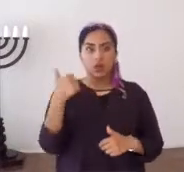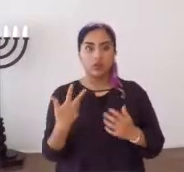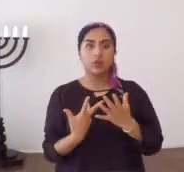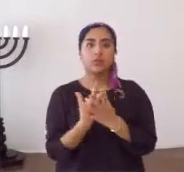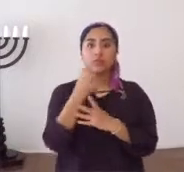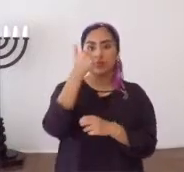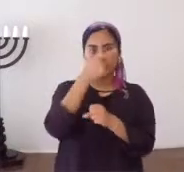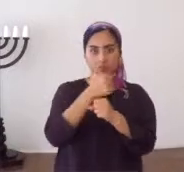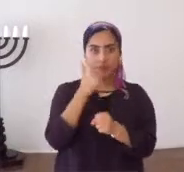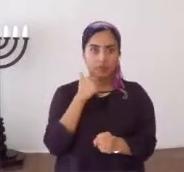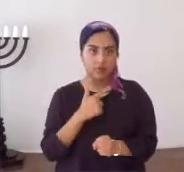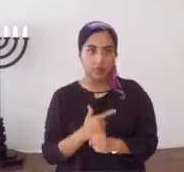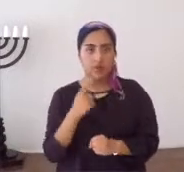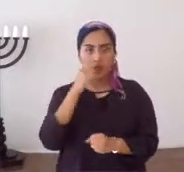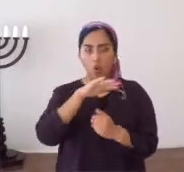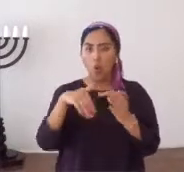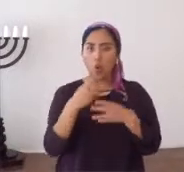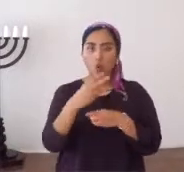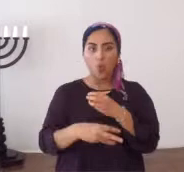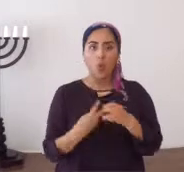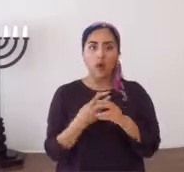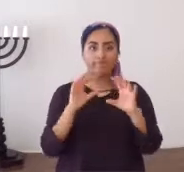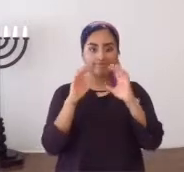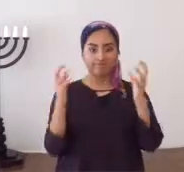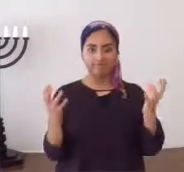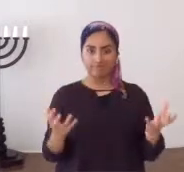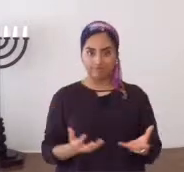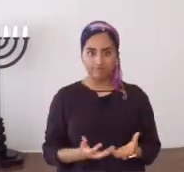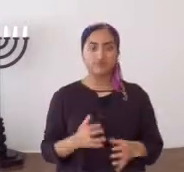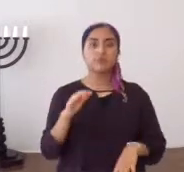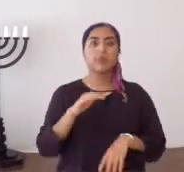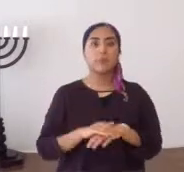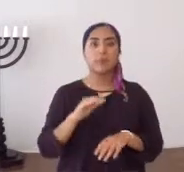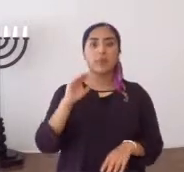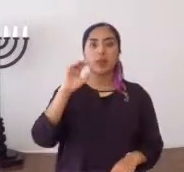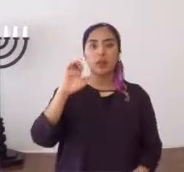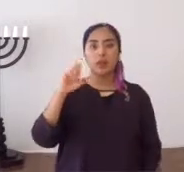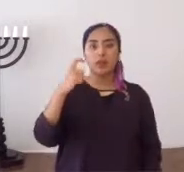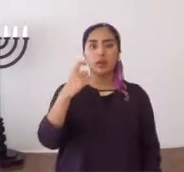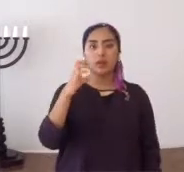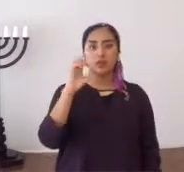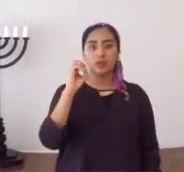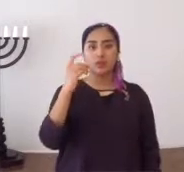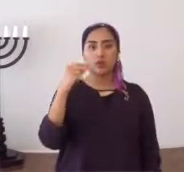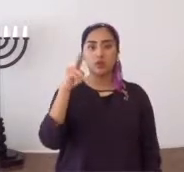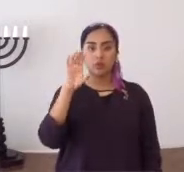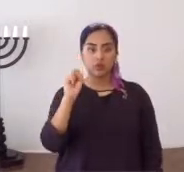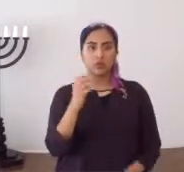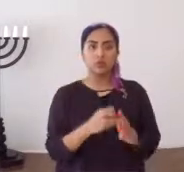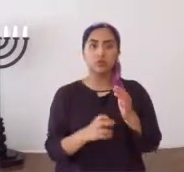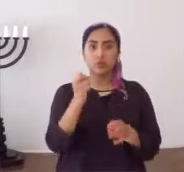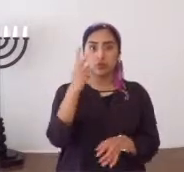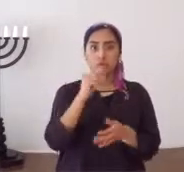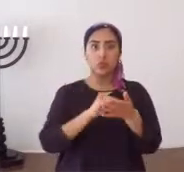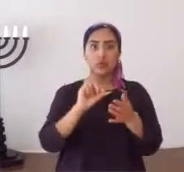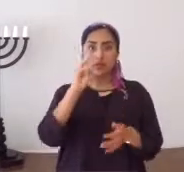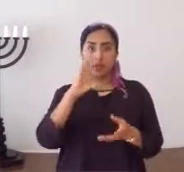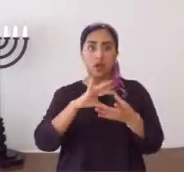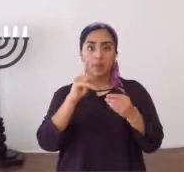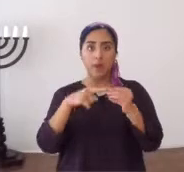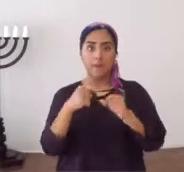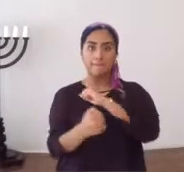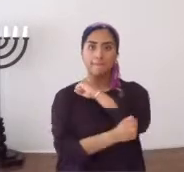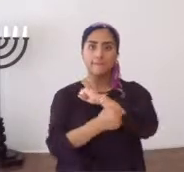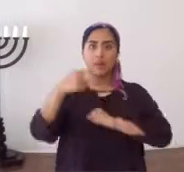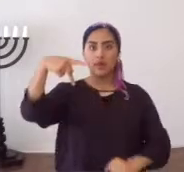ya sabemos, con otros, nuevos hermanos, mesiánicos, por todo el mundo. En Éxodo 12, verso